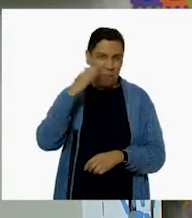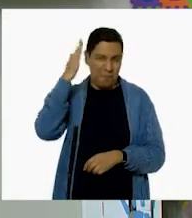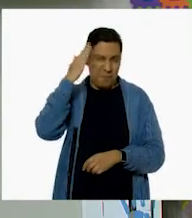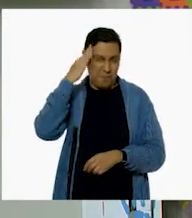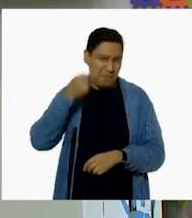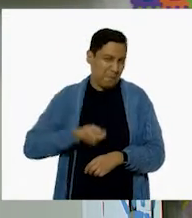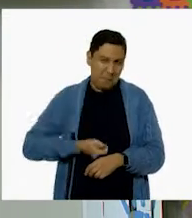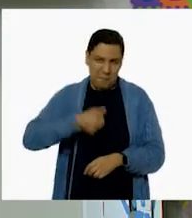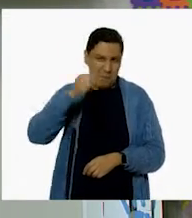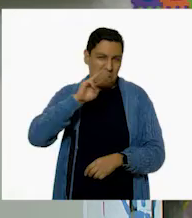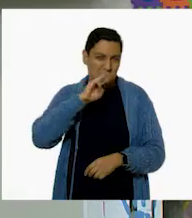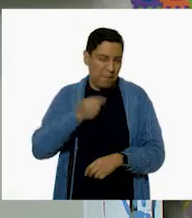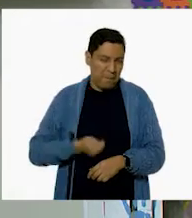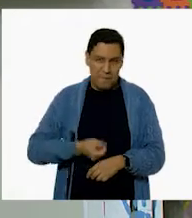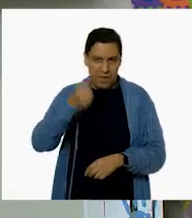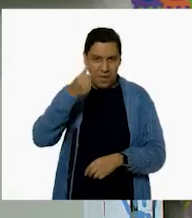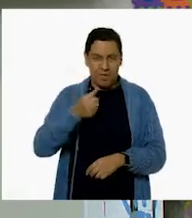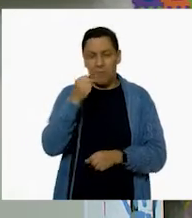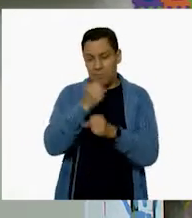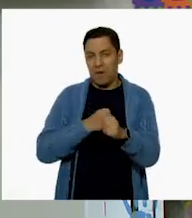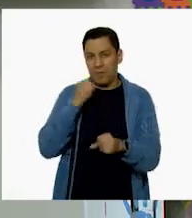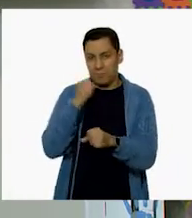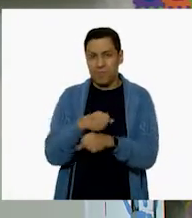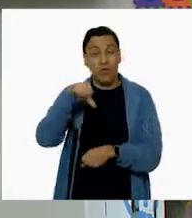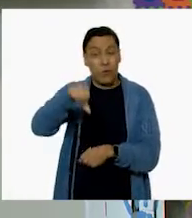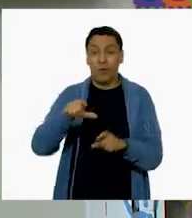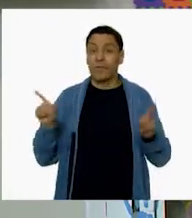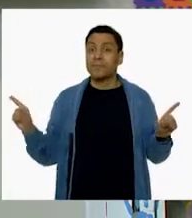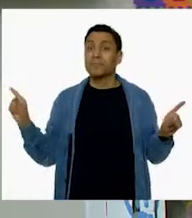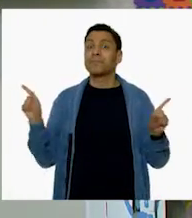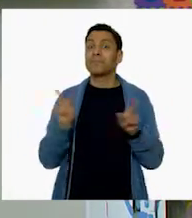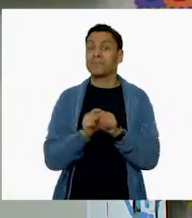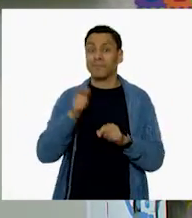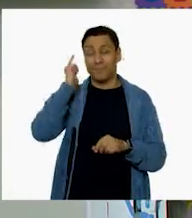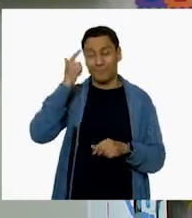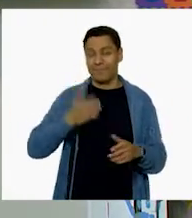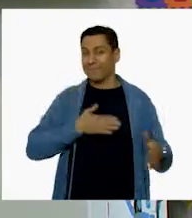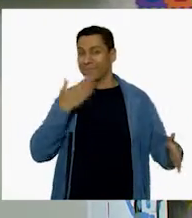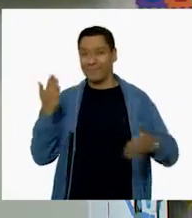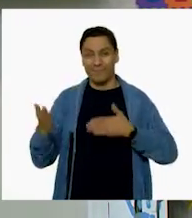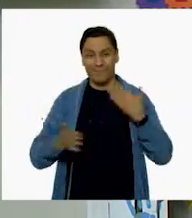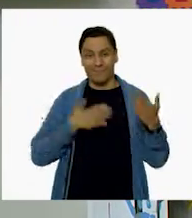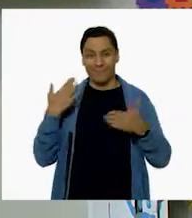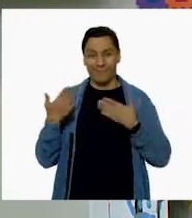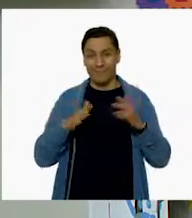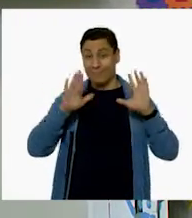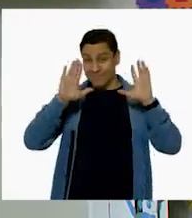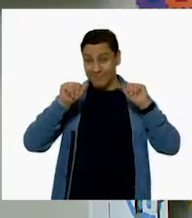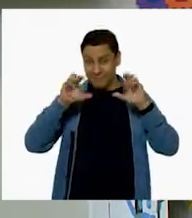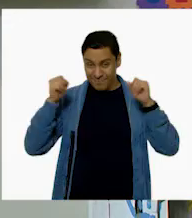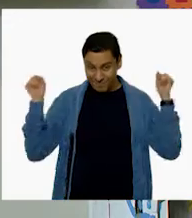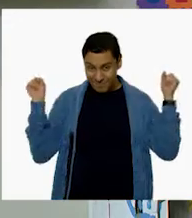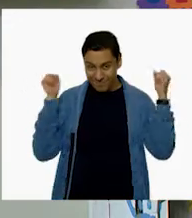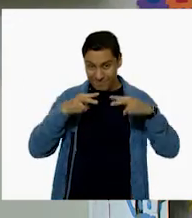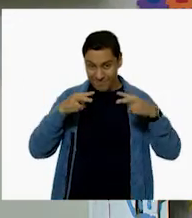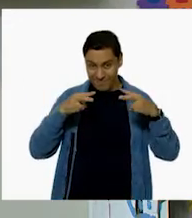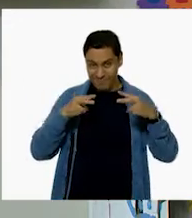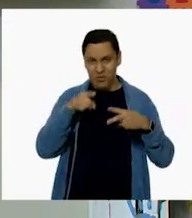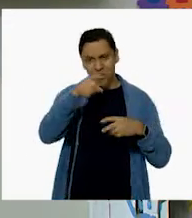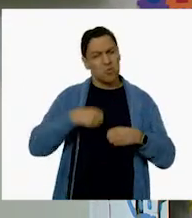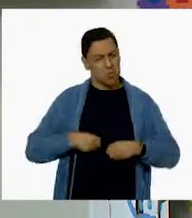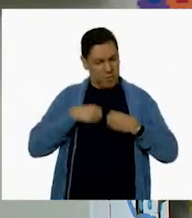hasta aquí terminamos con mi revista de cuidado y bienestar. Espero que lo hayan disfrutado tanto como nosotros. ¡Hasta pronto! Y vive